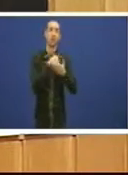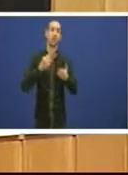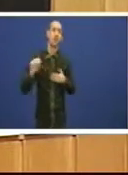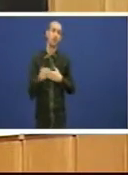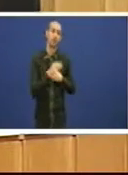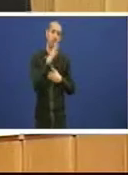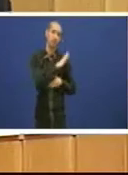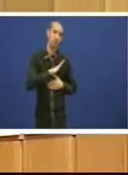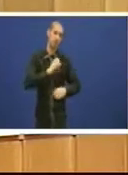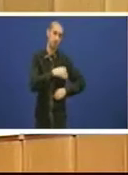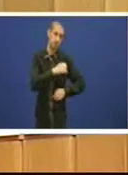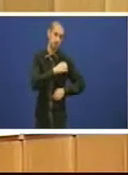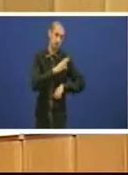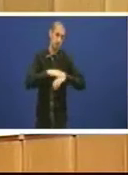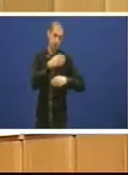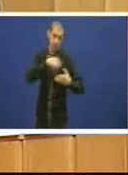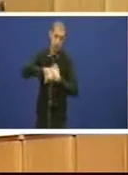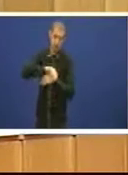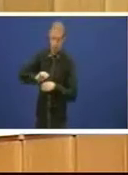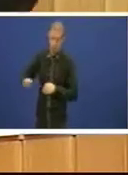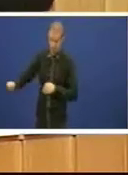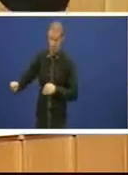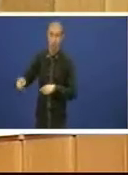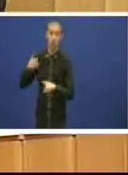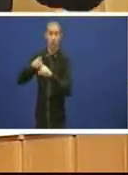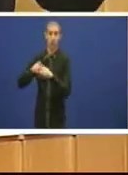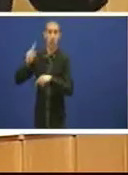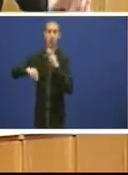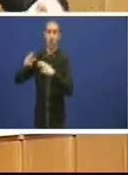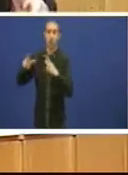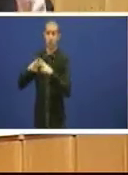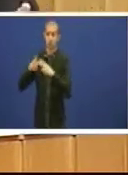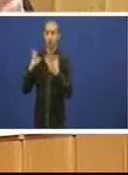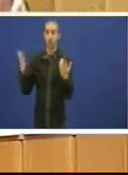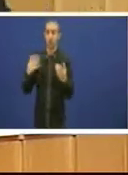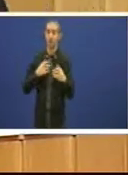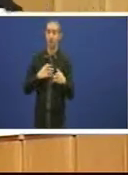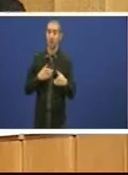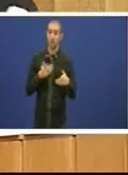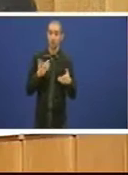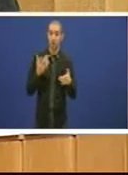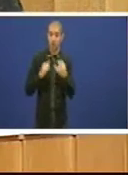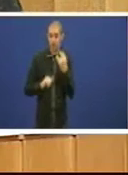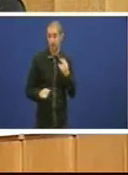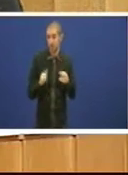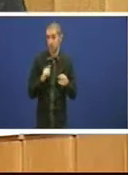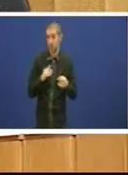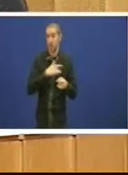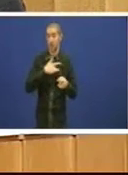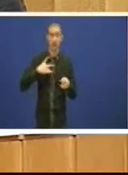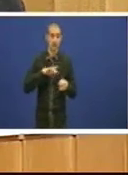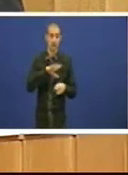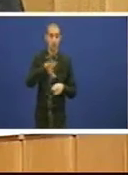remanentes para a obra social se utilicen para que a Caixa compre accionariado do banco pero claro iso deixaría a obra social